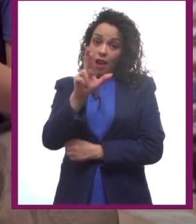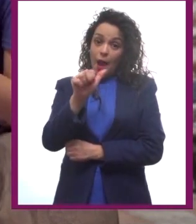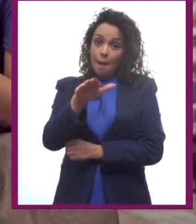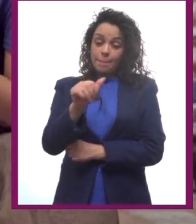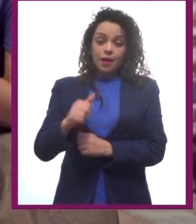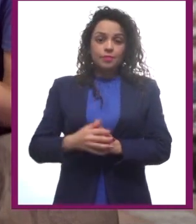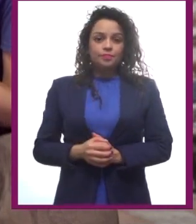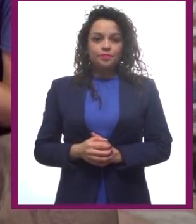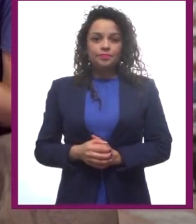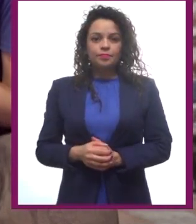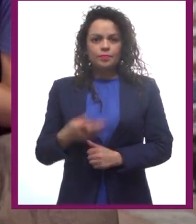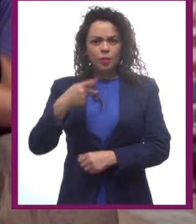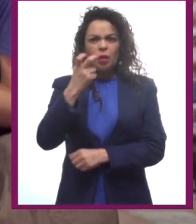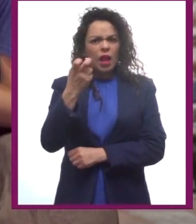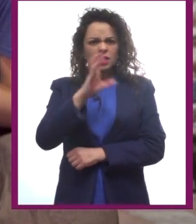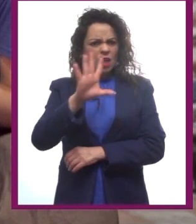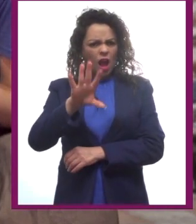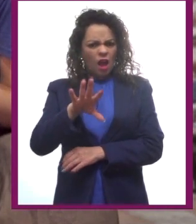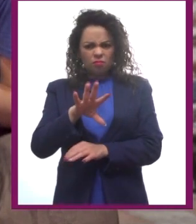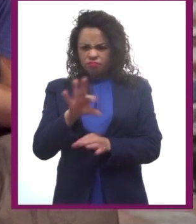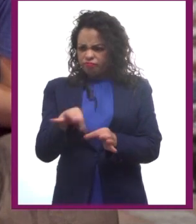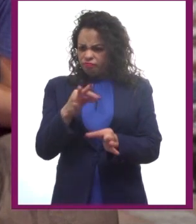eso es todo del segundo acto?